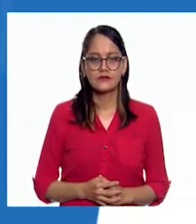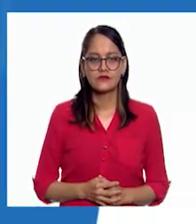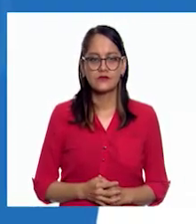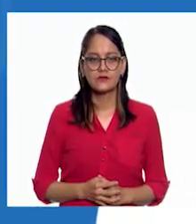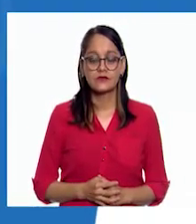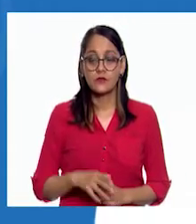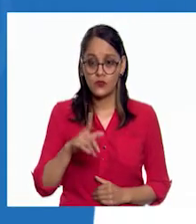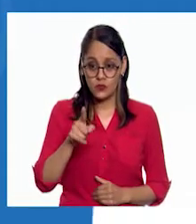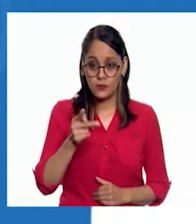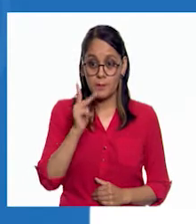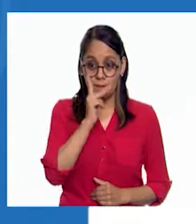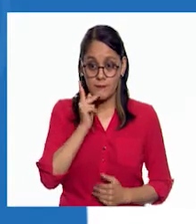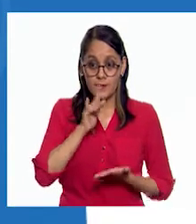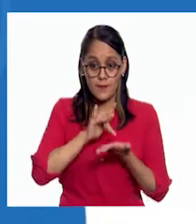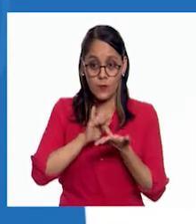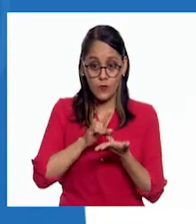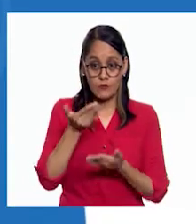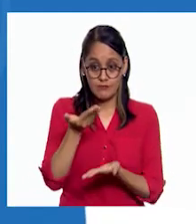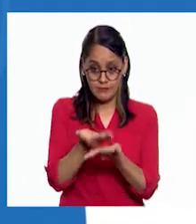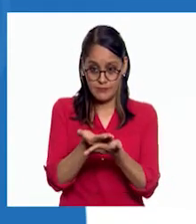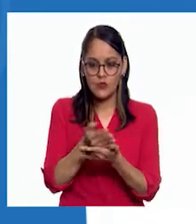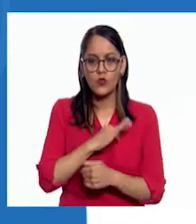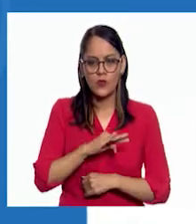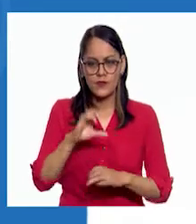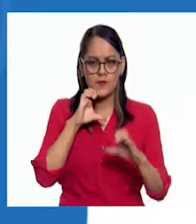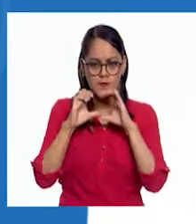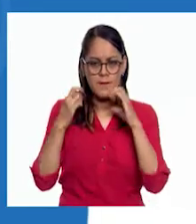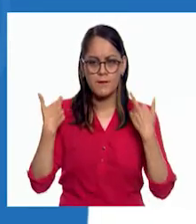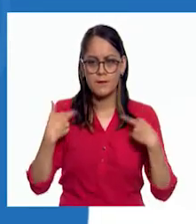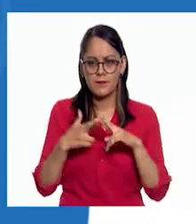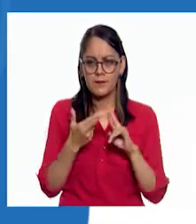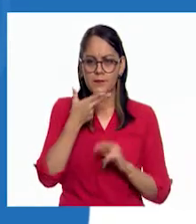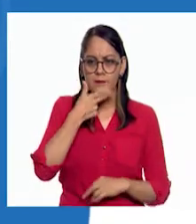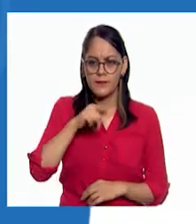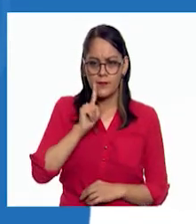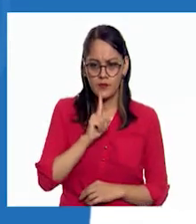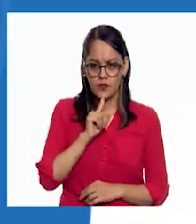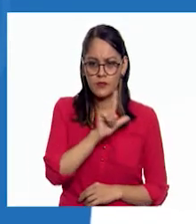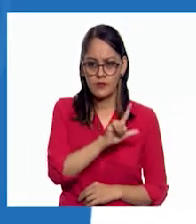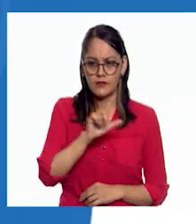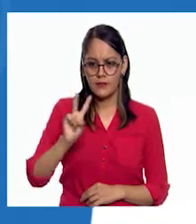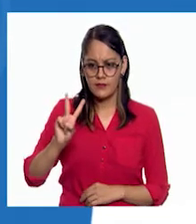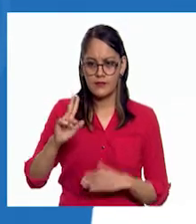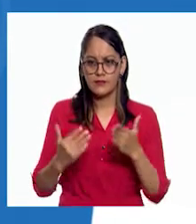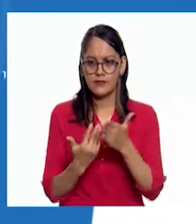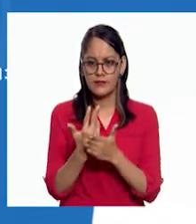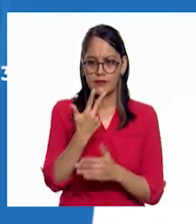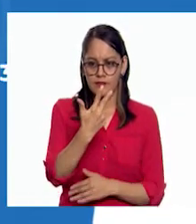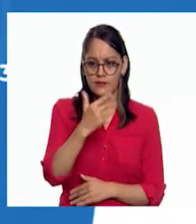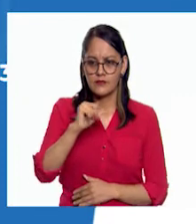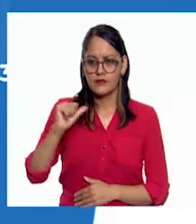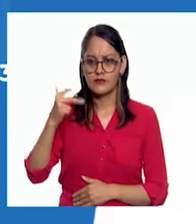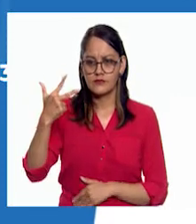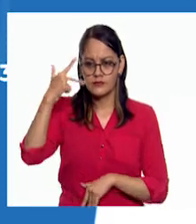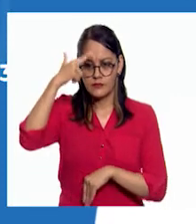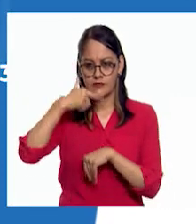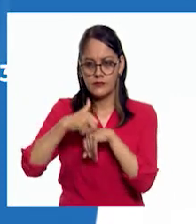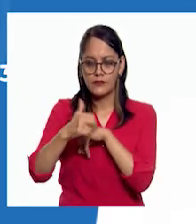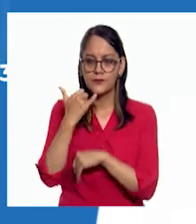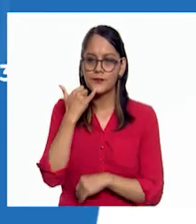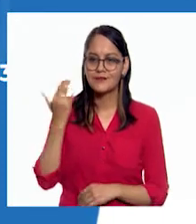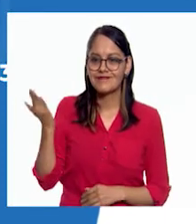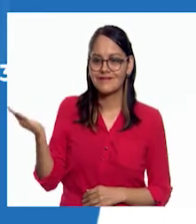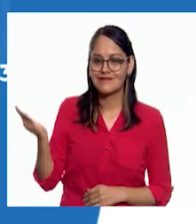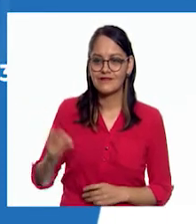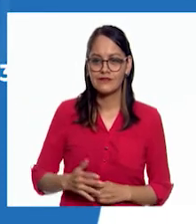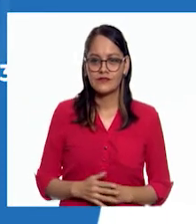Para solicitar apoyo pedagógico, comunícate con maestras y maestros de lunes a viernes de 8 a 20 horas. Al teléfono